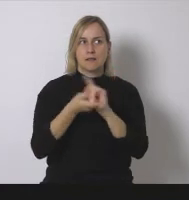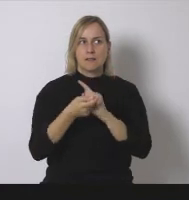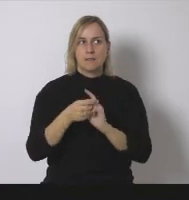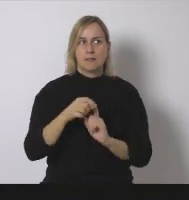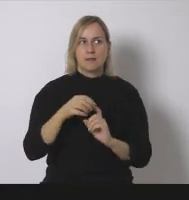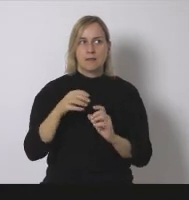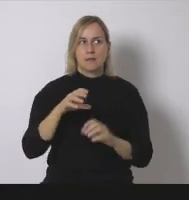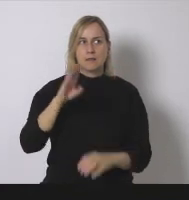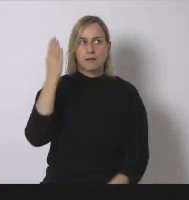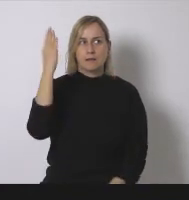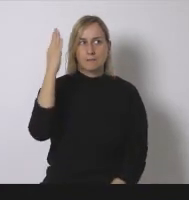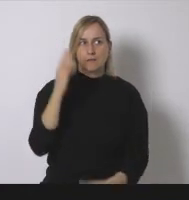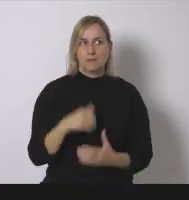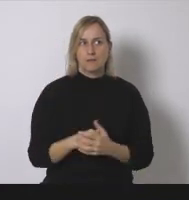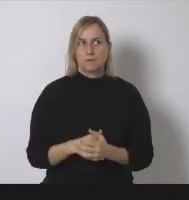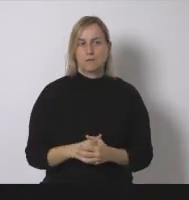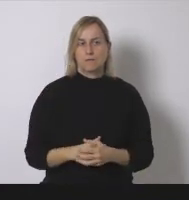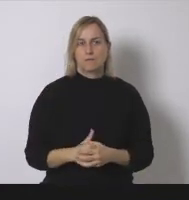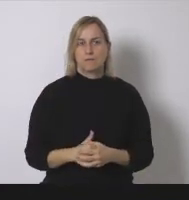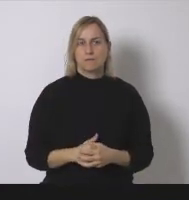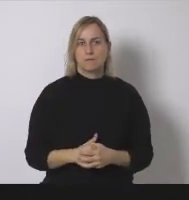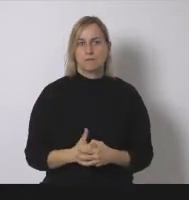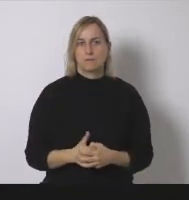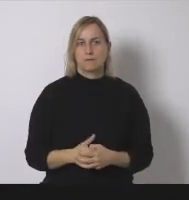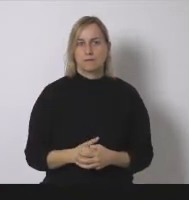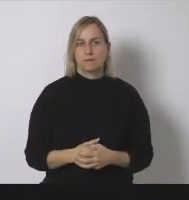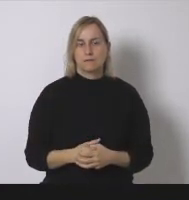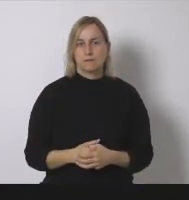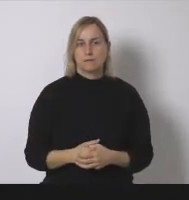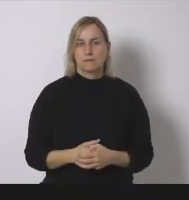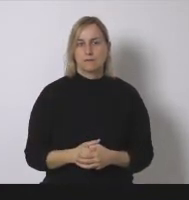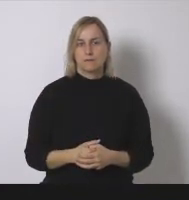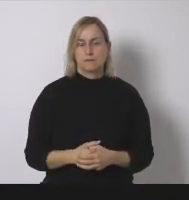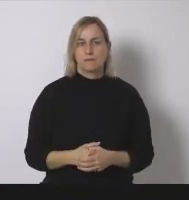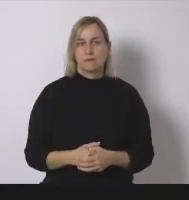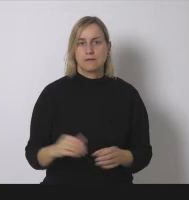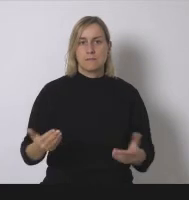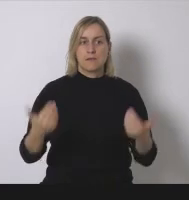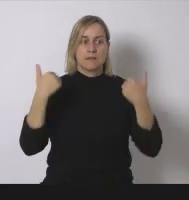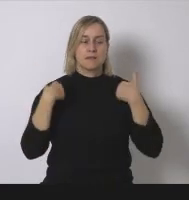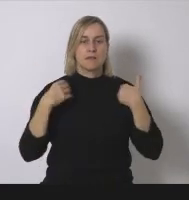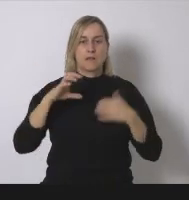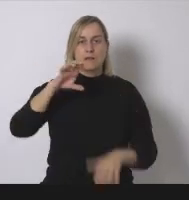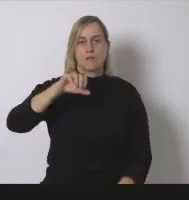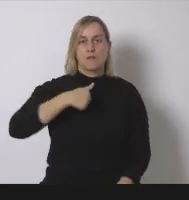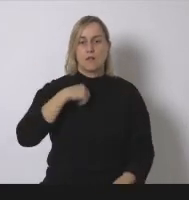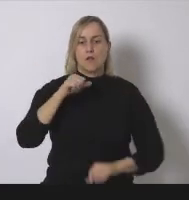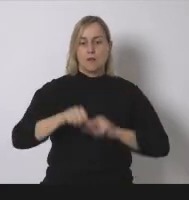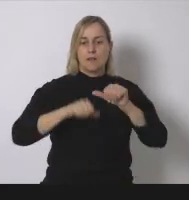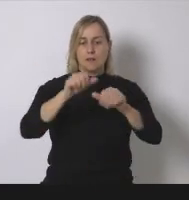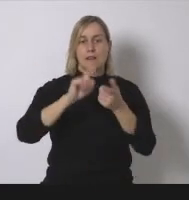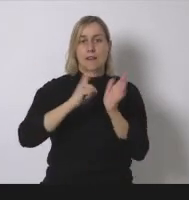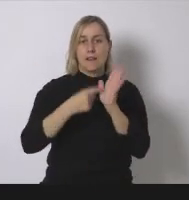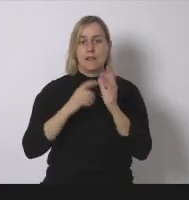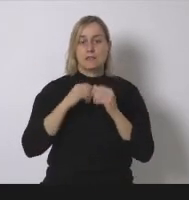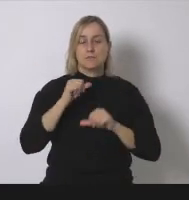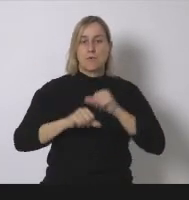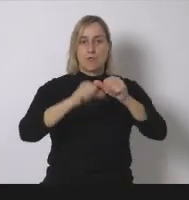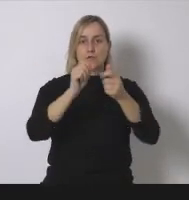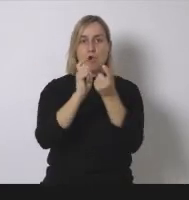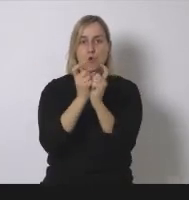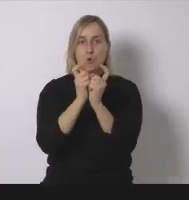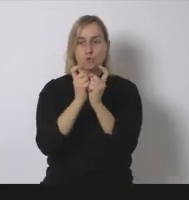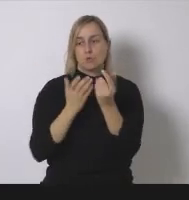antes por supuesto que a nivel nacional que de hecho la ley está en proceso de consultas y se espera su aprobación para bueno supongo que